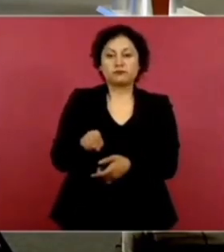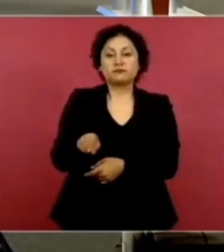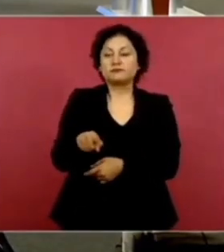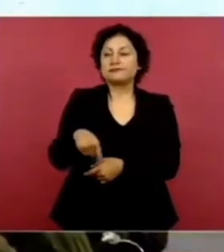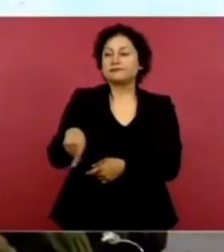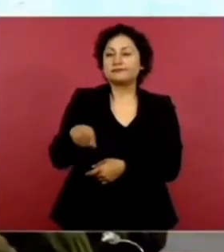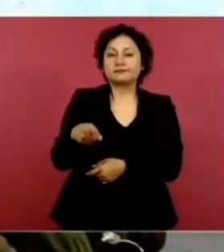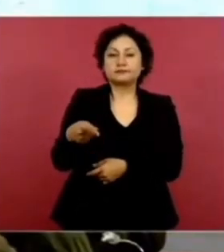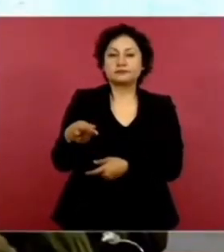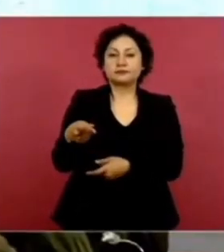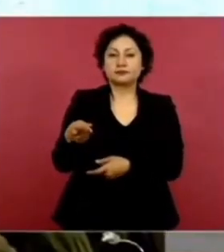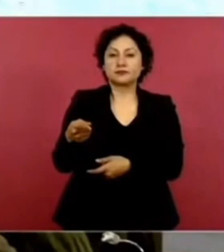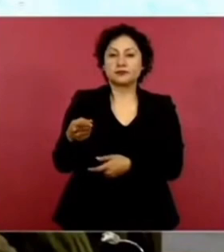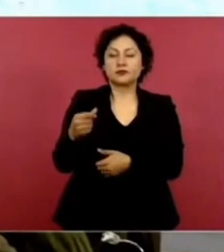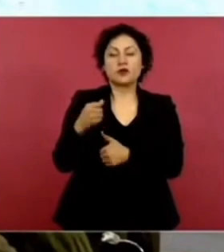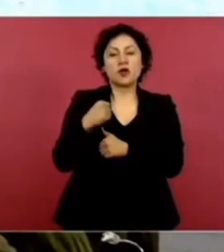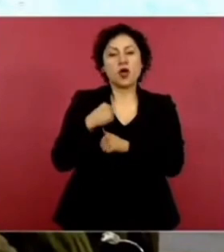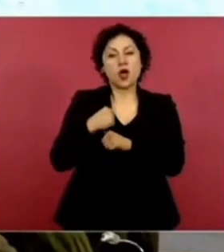Liberar.